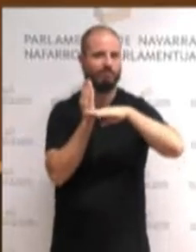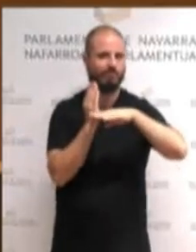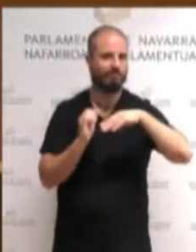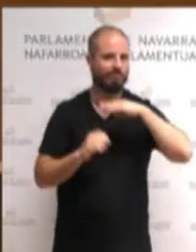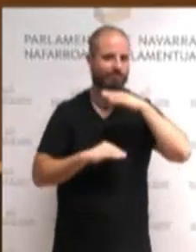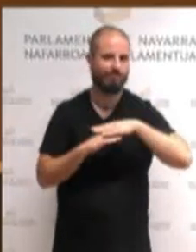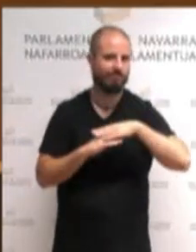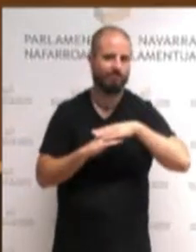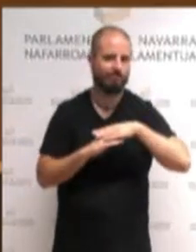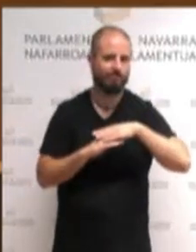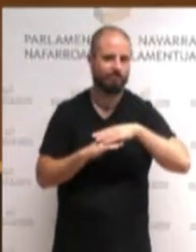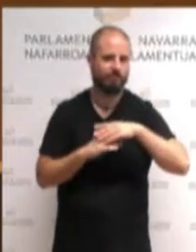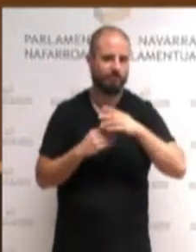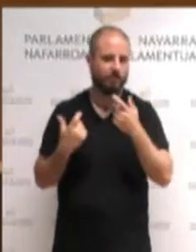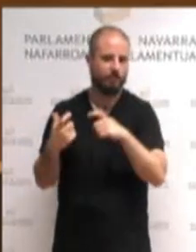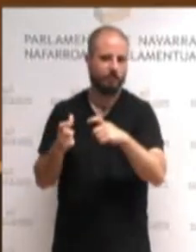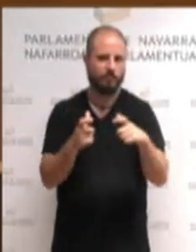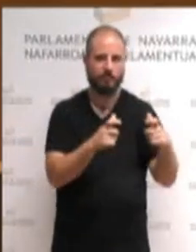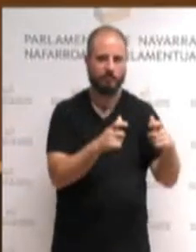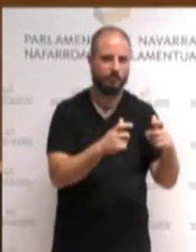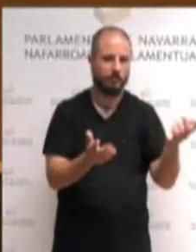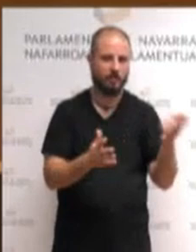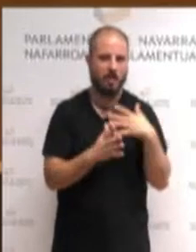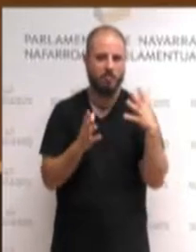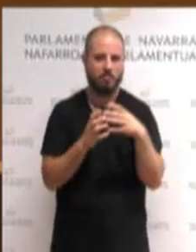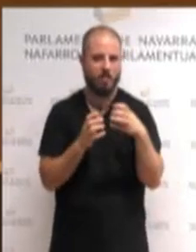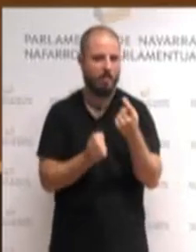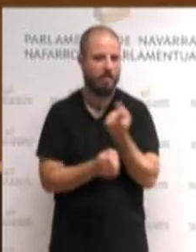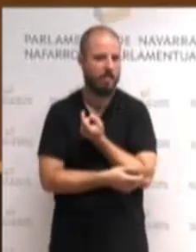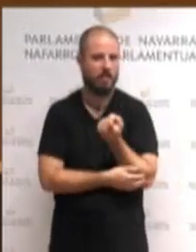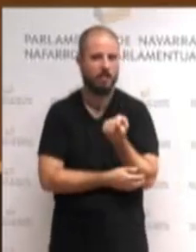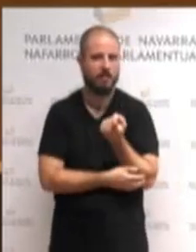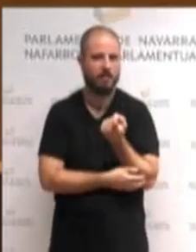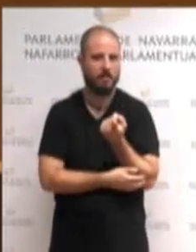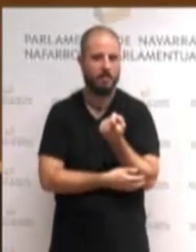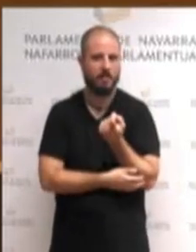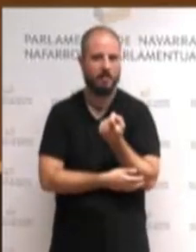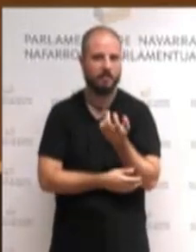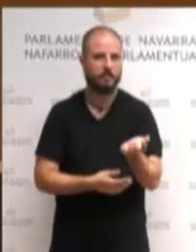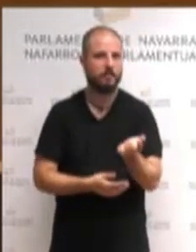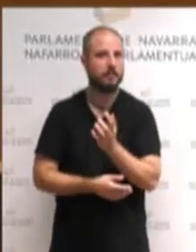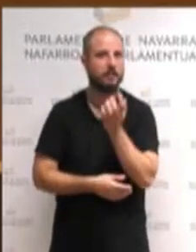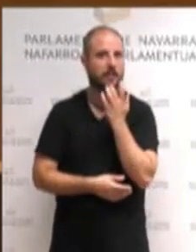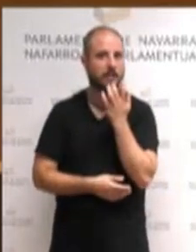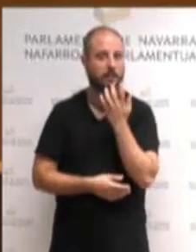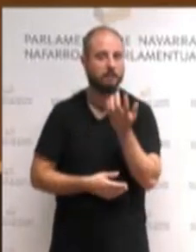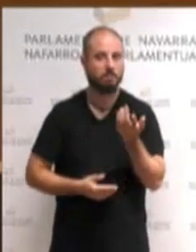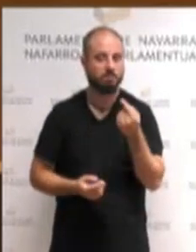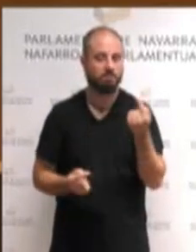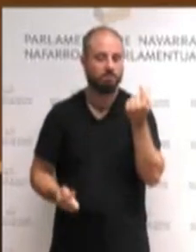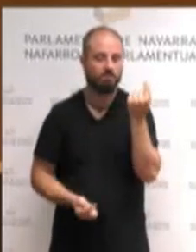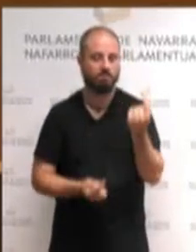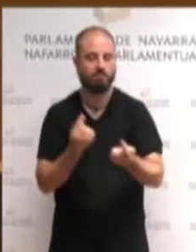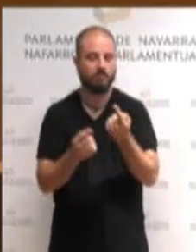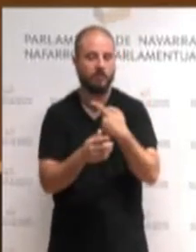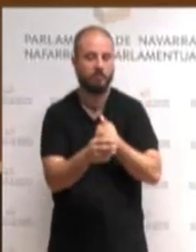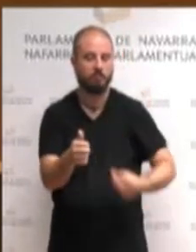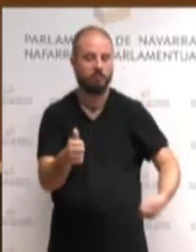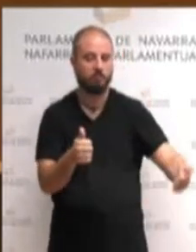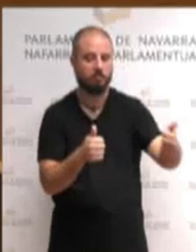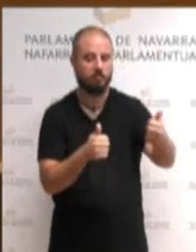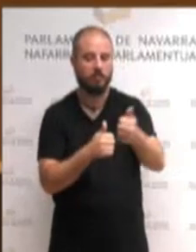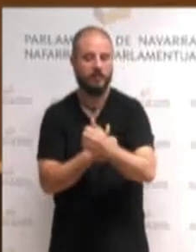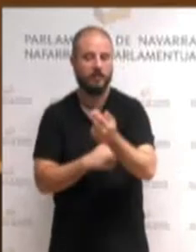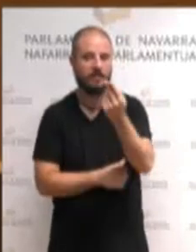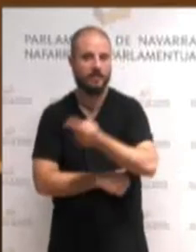ambiziorik ez du izan. Madrilekiko interesak eta erabakiako betxirituelako batzutan. Gobernu